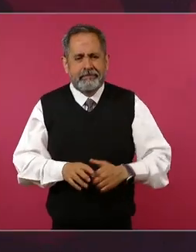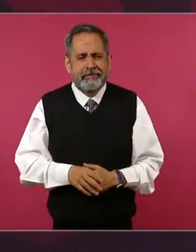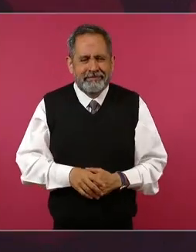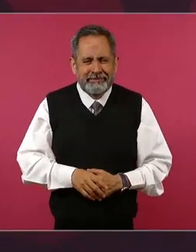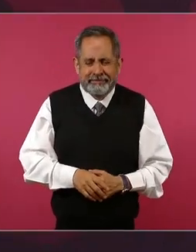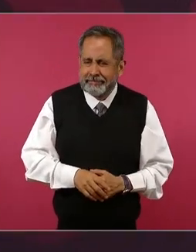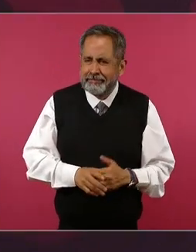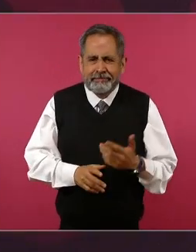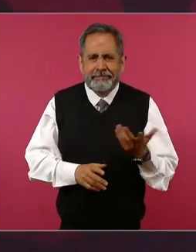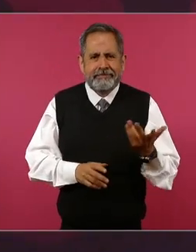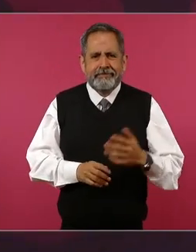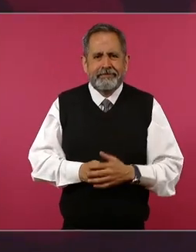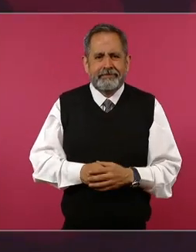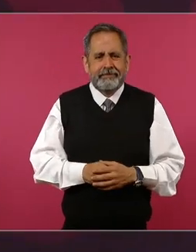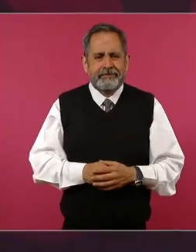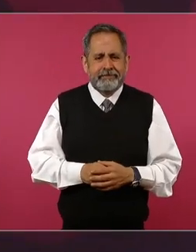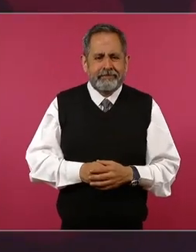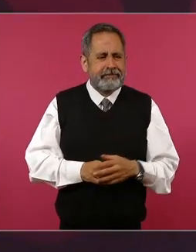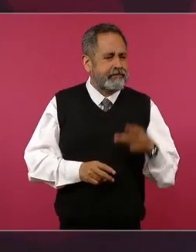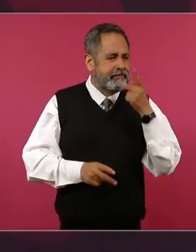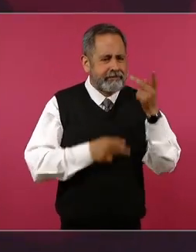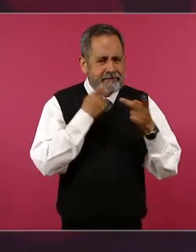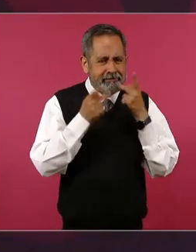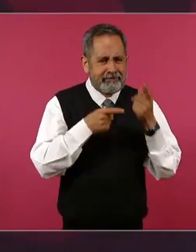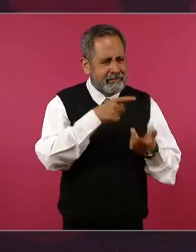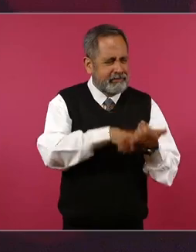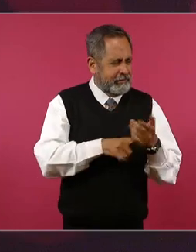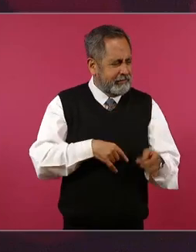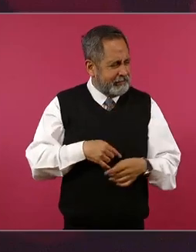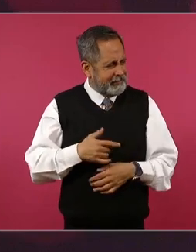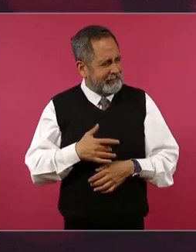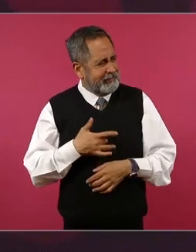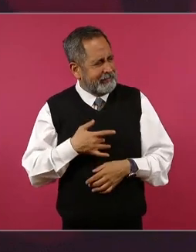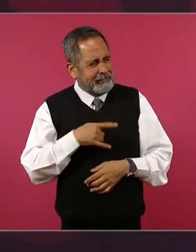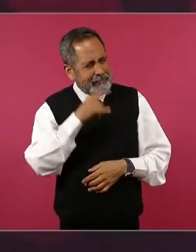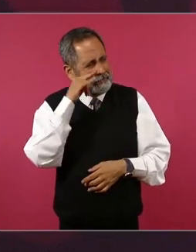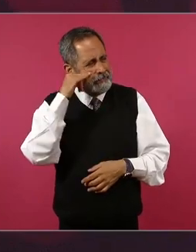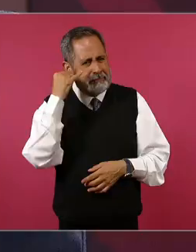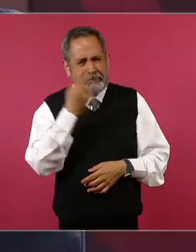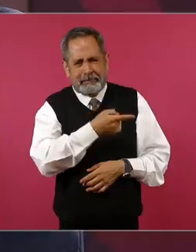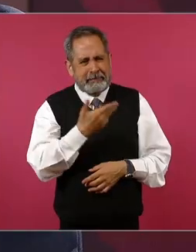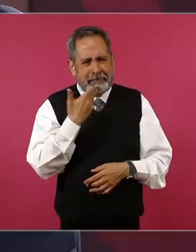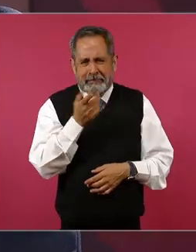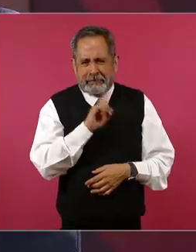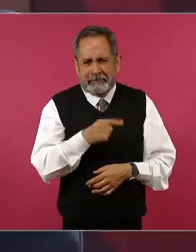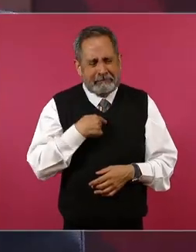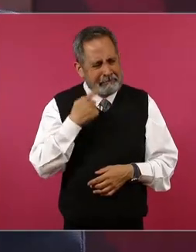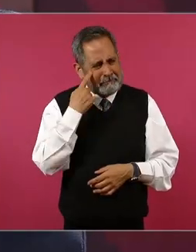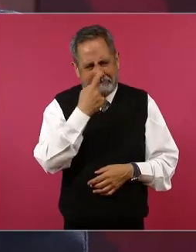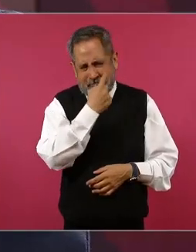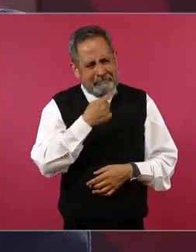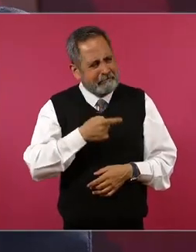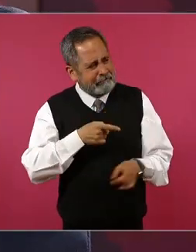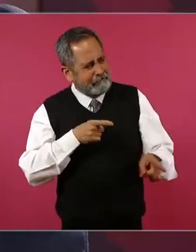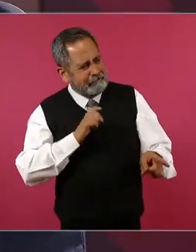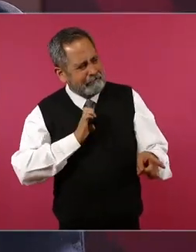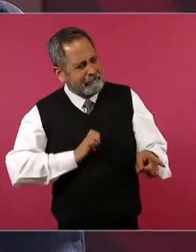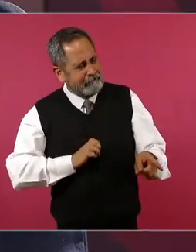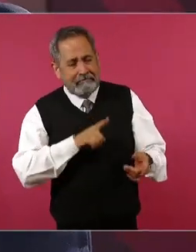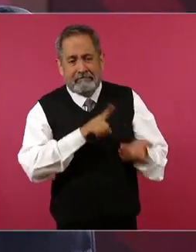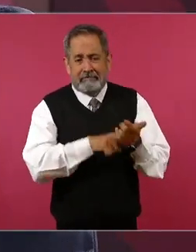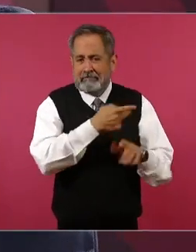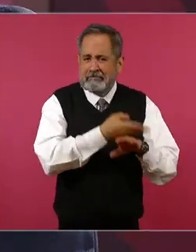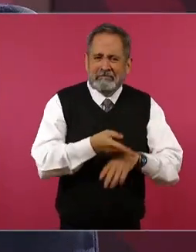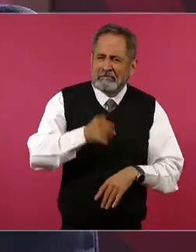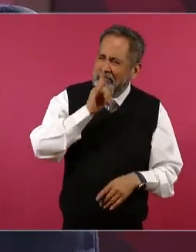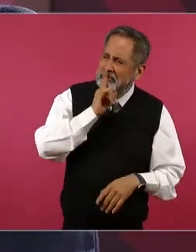es una manifestación de mal gusto pero no sólo de mal gusto es una gran mentira